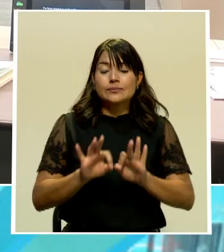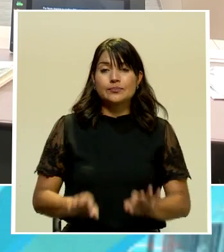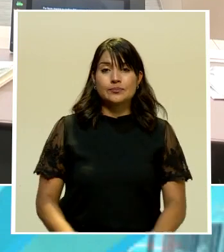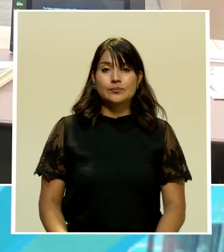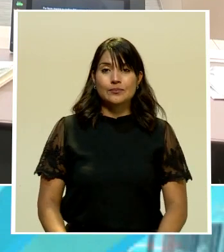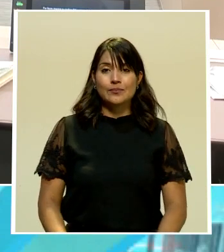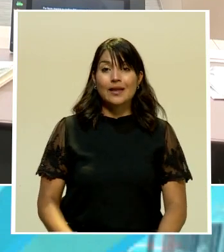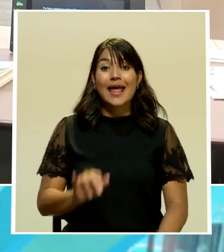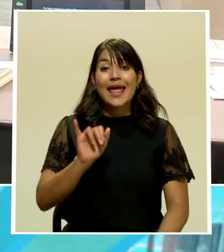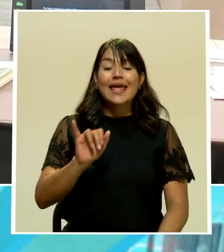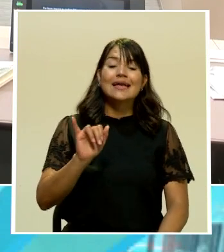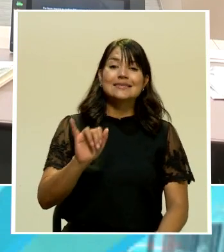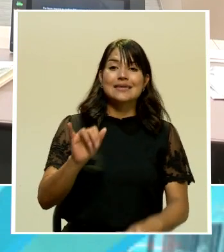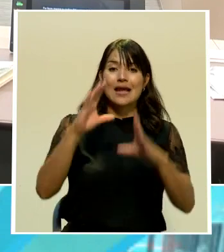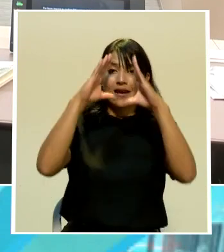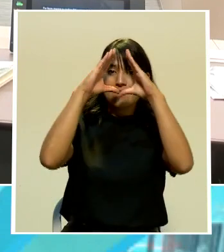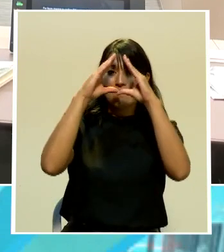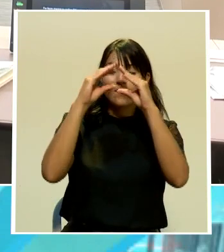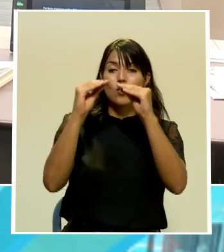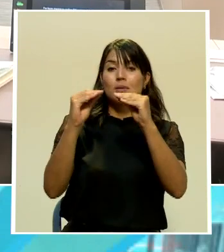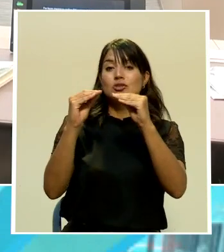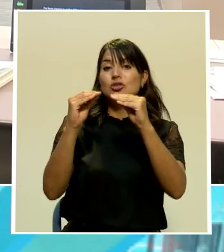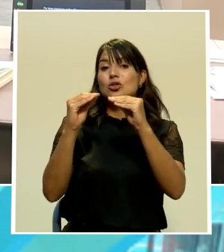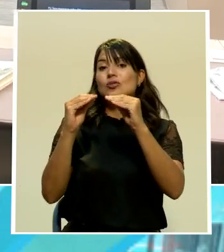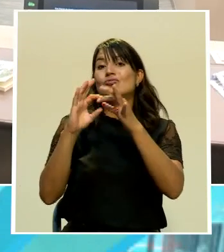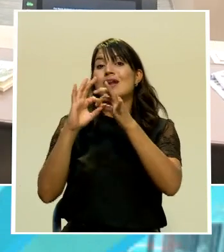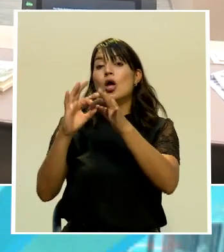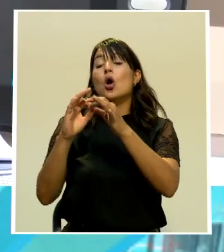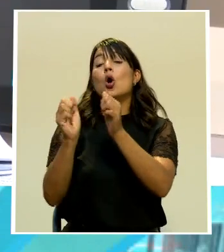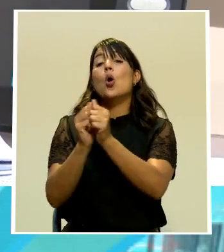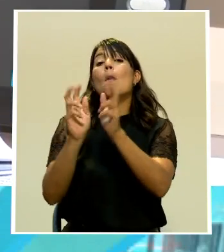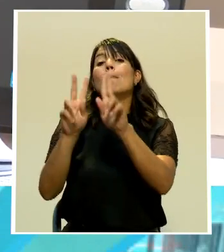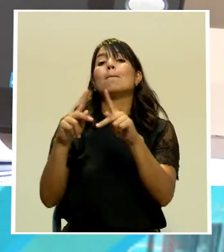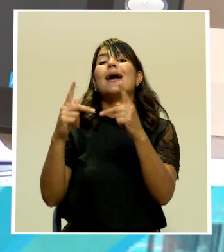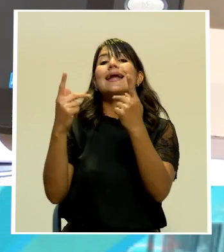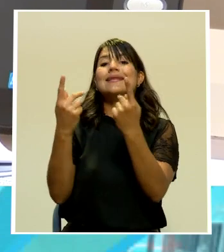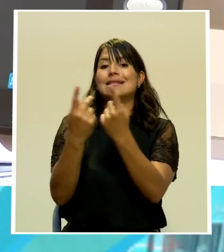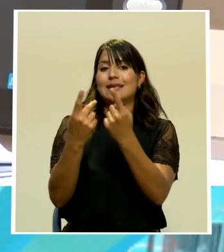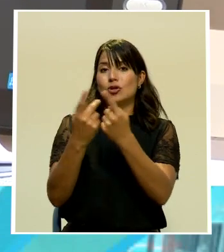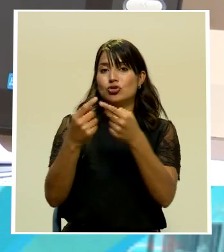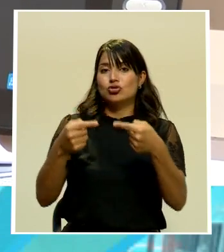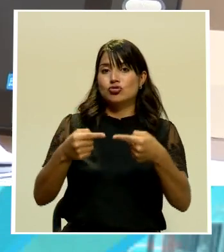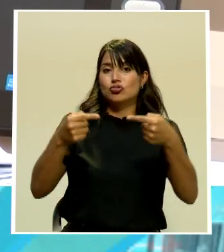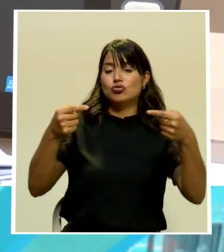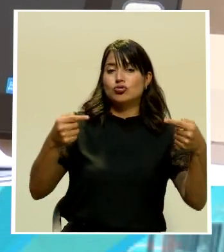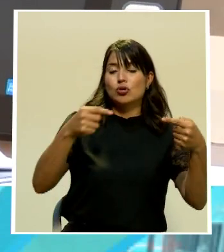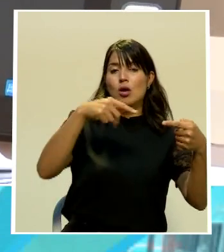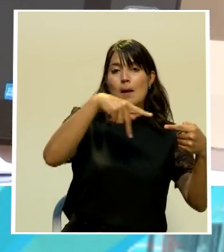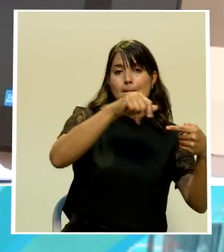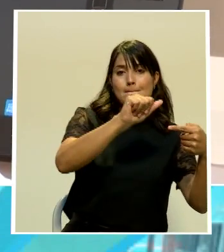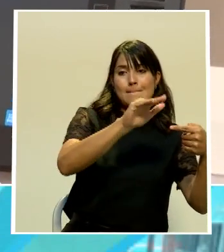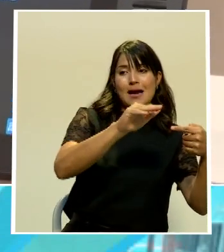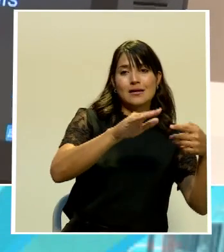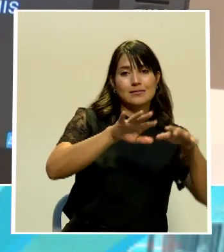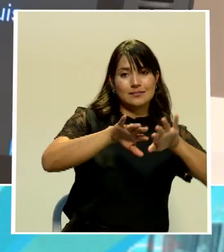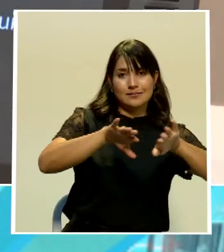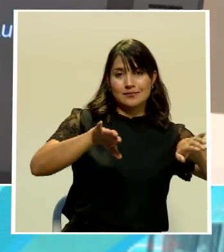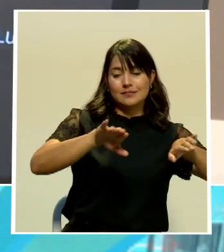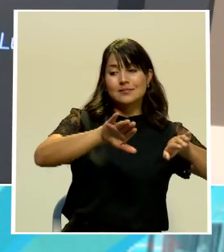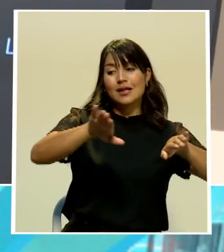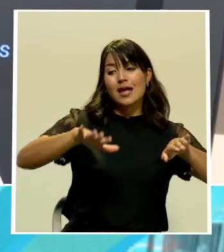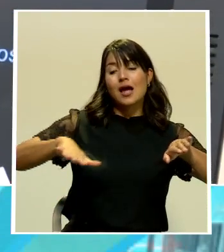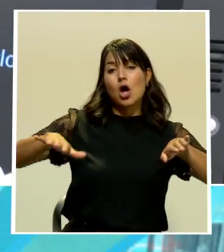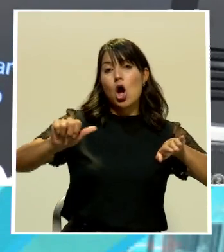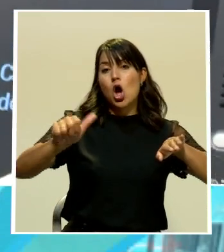Estas fueron las versiones de la oposición. Posteriormente siguió en la conferencia de prensa las diputadas del Partido de Acción Ciudadana, quienes